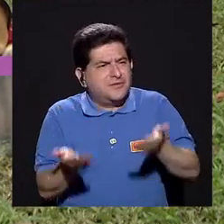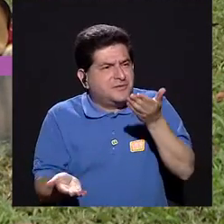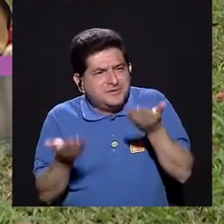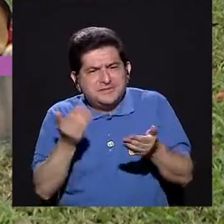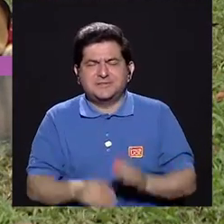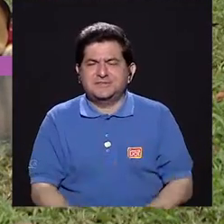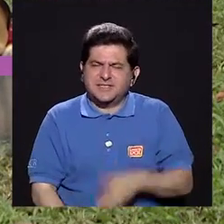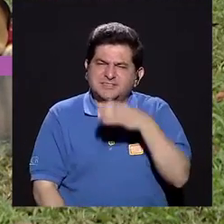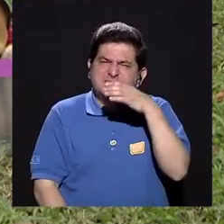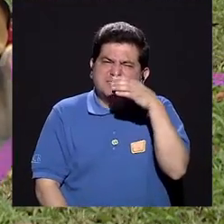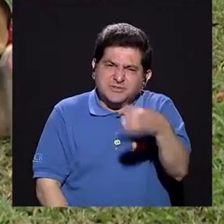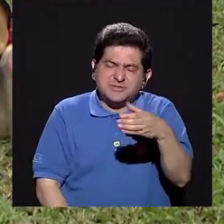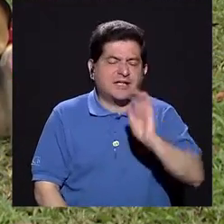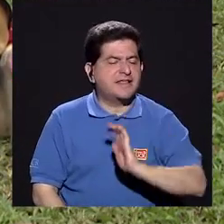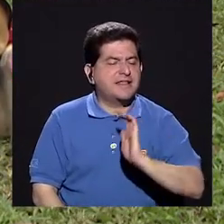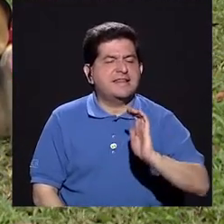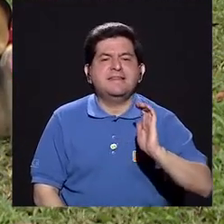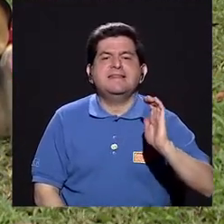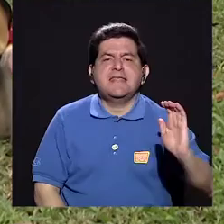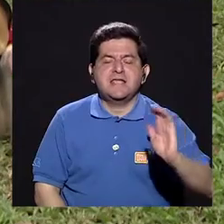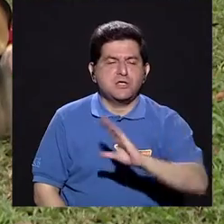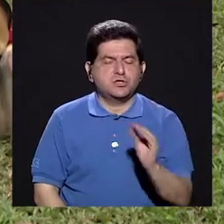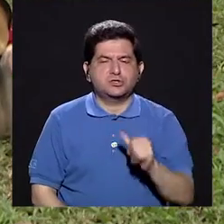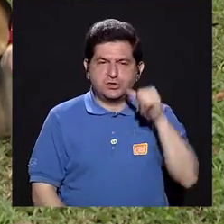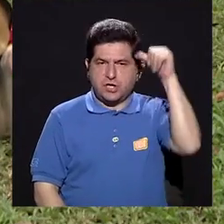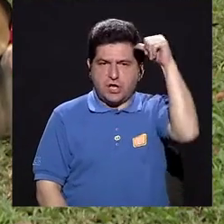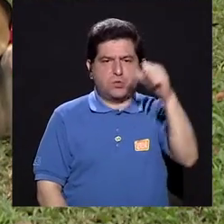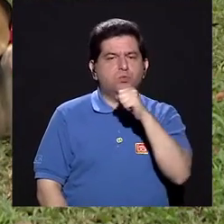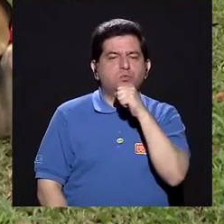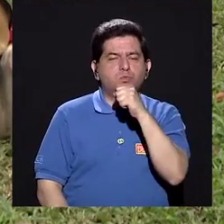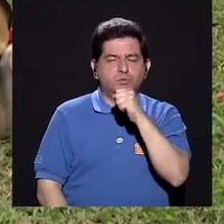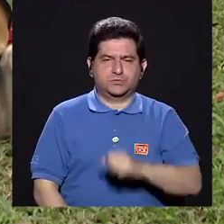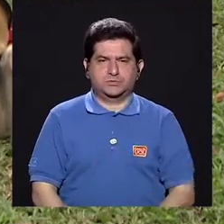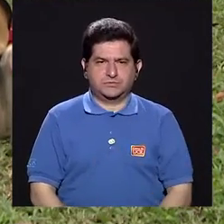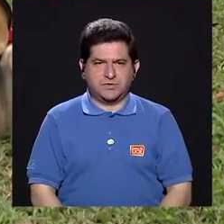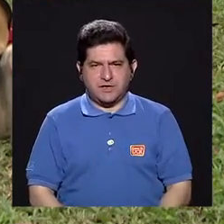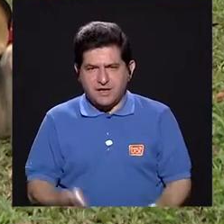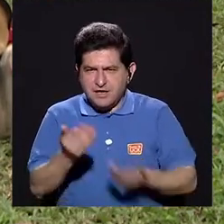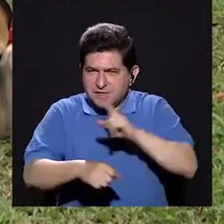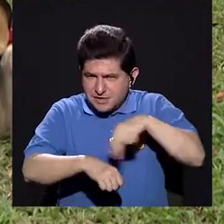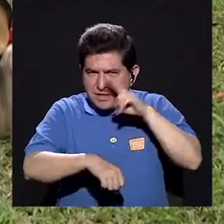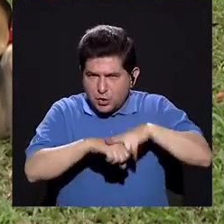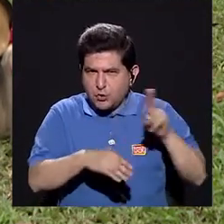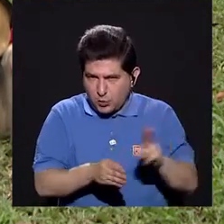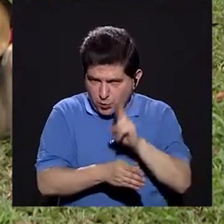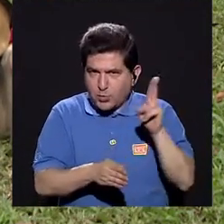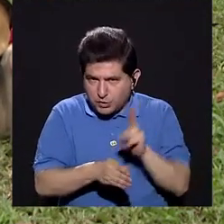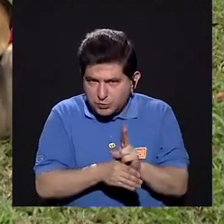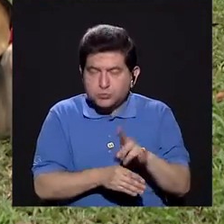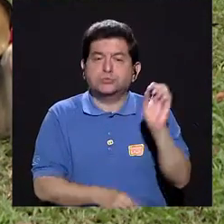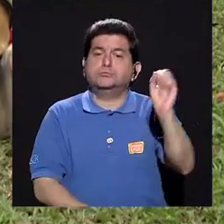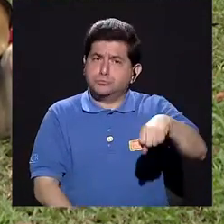recomendada en niños y en adultos mayores. Es como lo más usual. Sí.